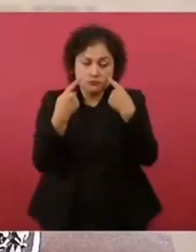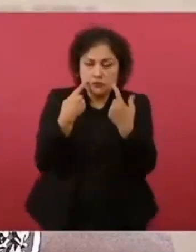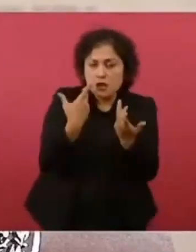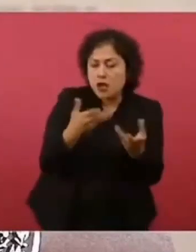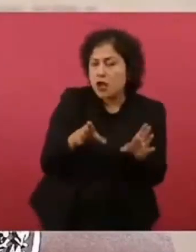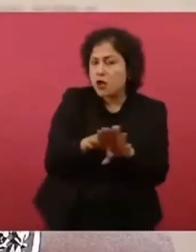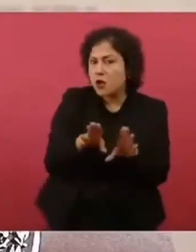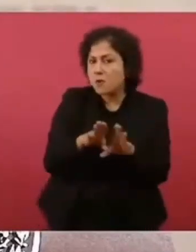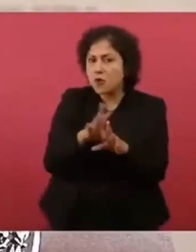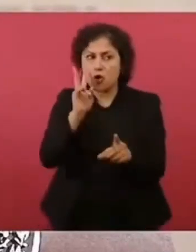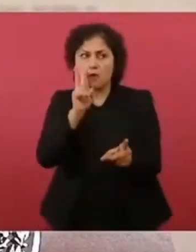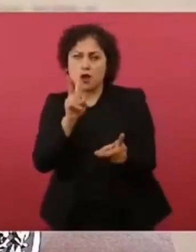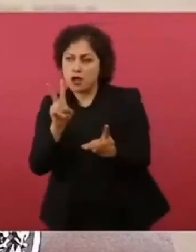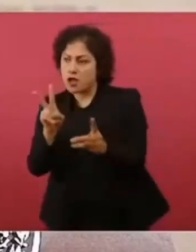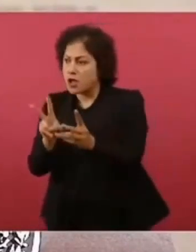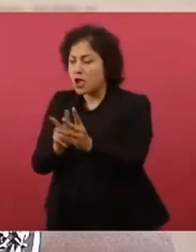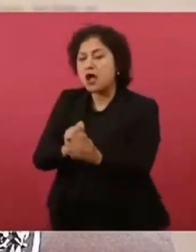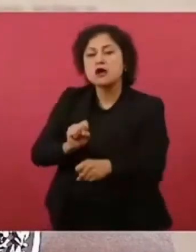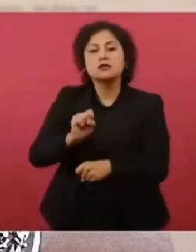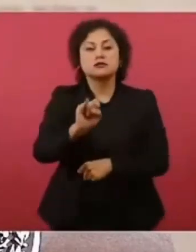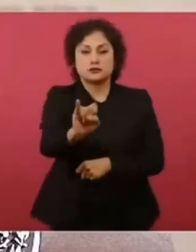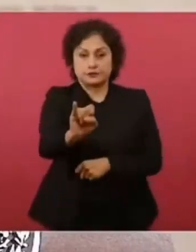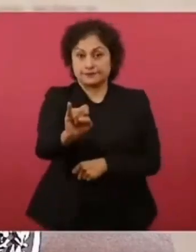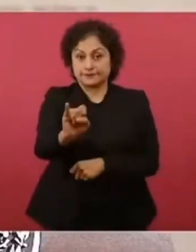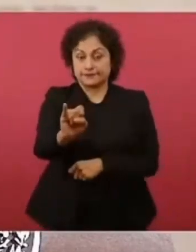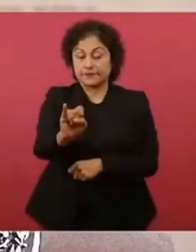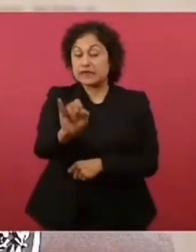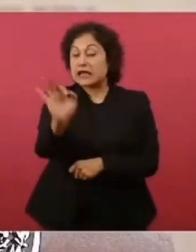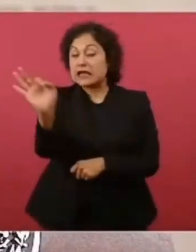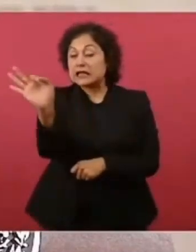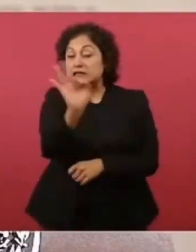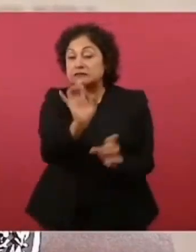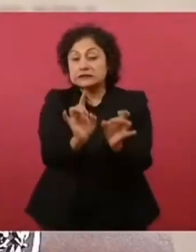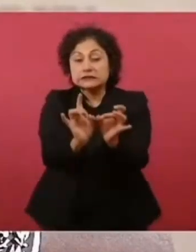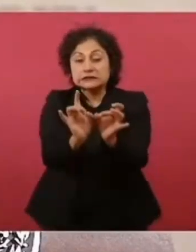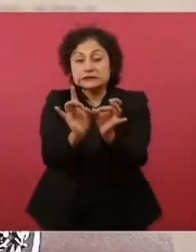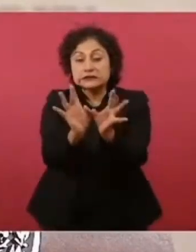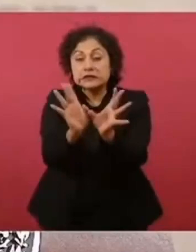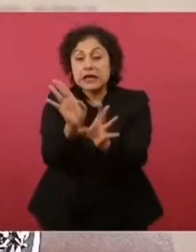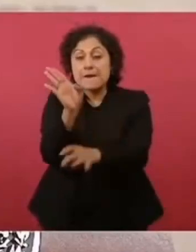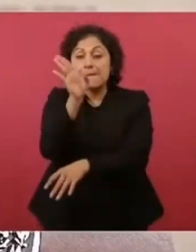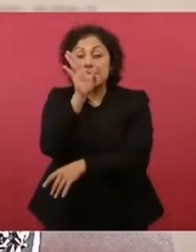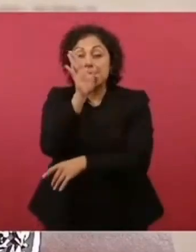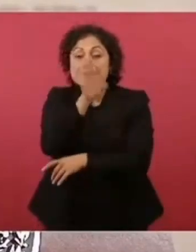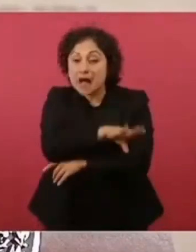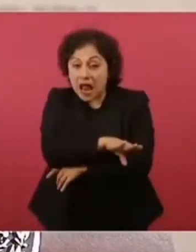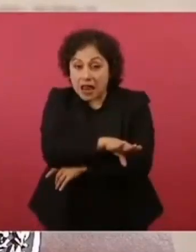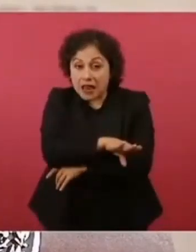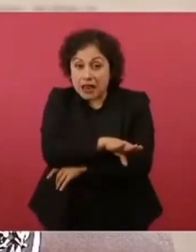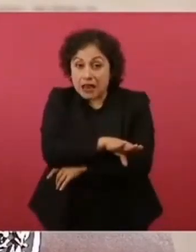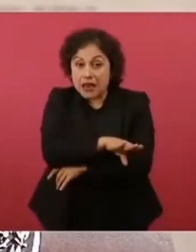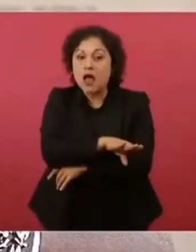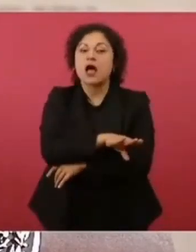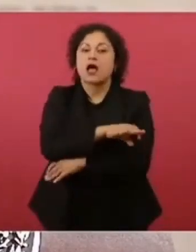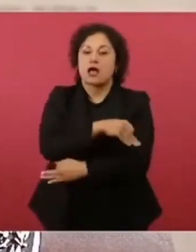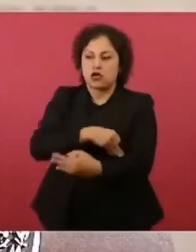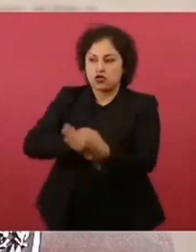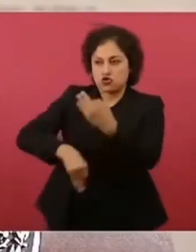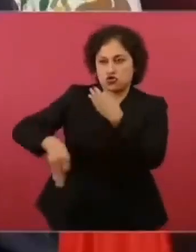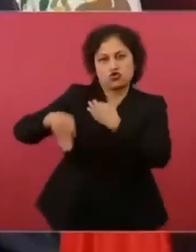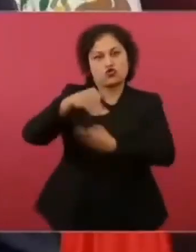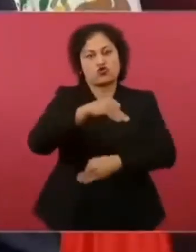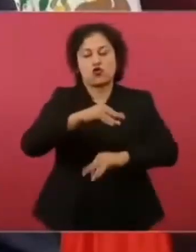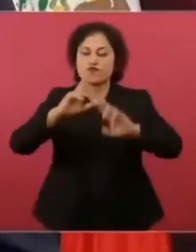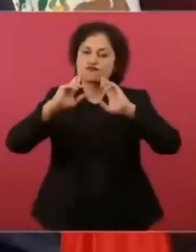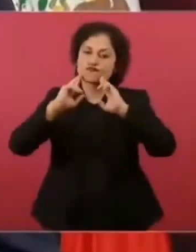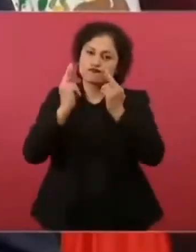se convoca a todos los trabajadores, hay recuentos y son los